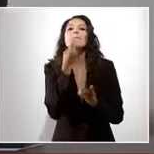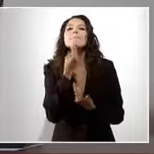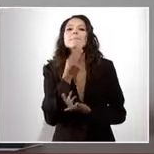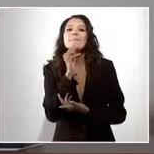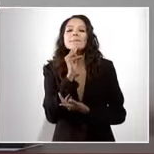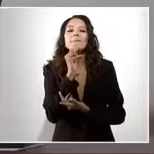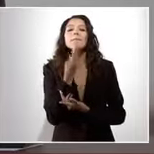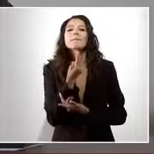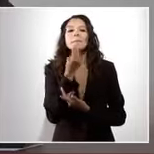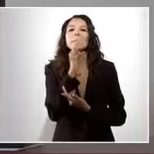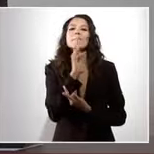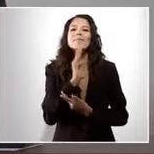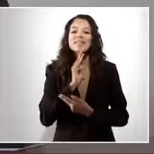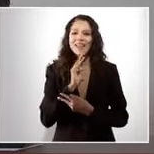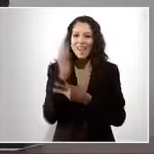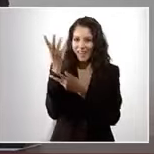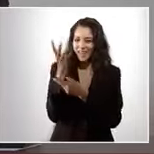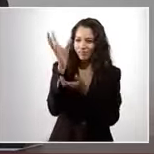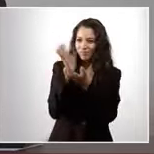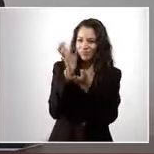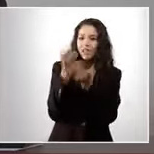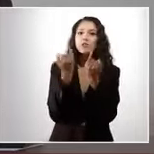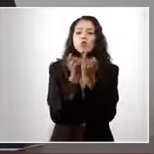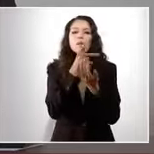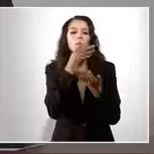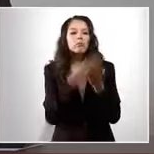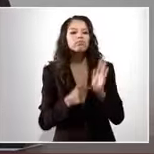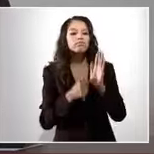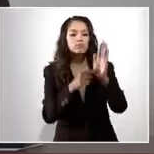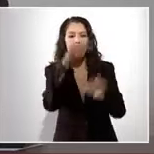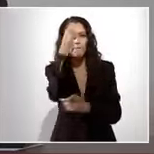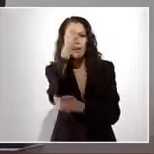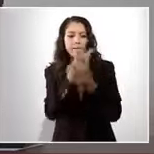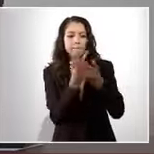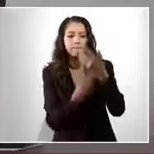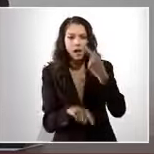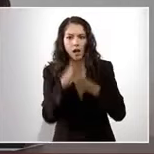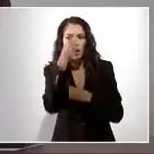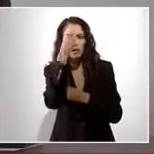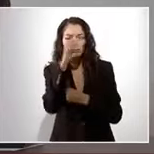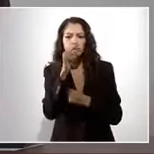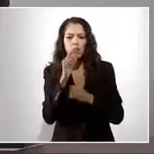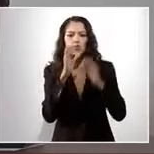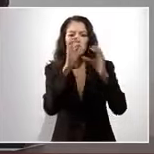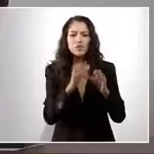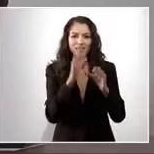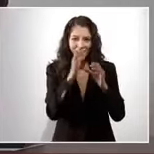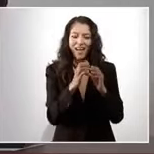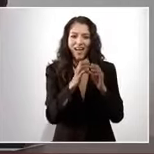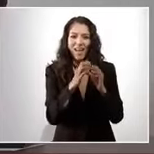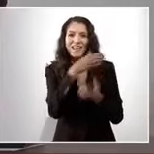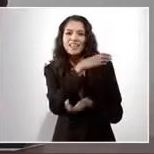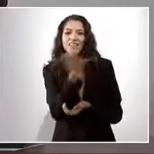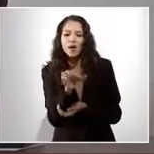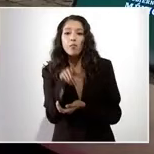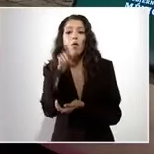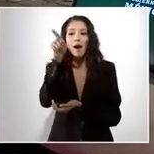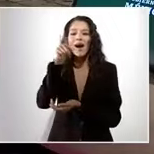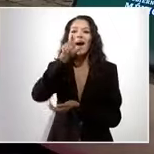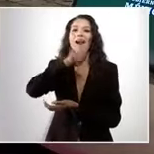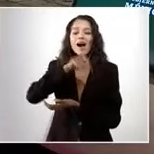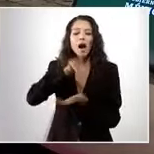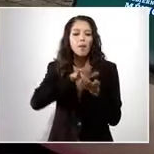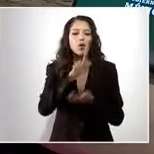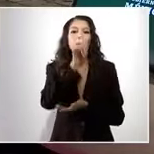Compartió información respecto al Plan de Recuperación Productiva Agrícola de Aguililla, donde se apoyarán